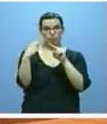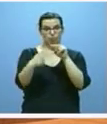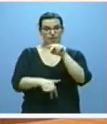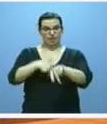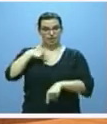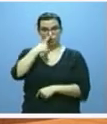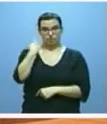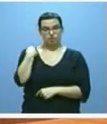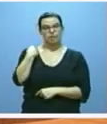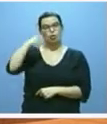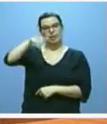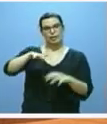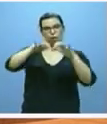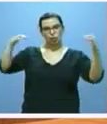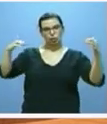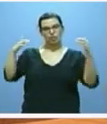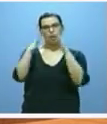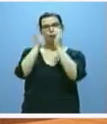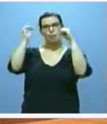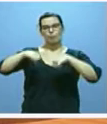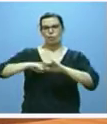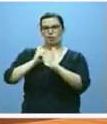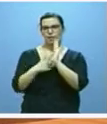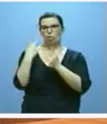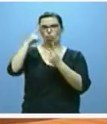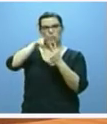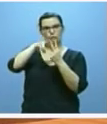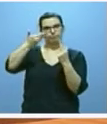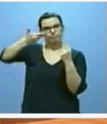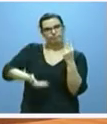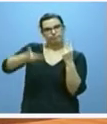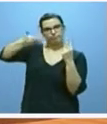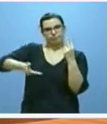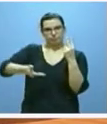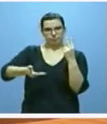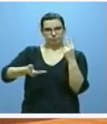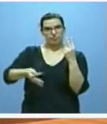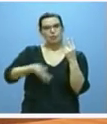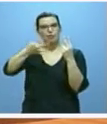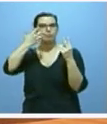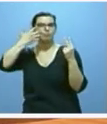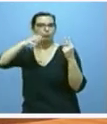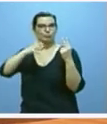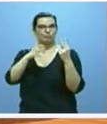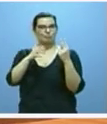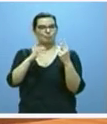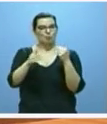estas Cortes han aprobado dos leyes muy importantes e innovadoras en materia de calidad de la política.